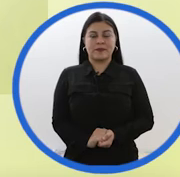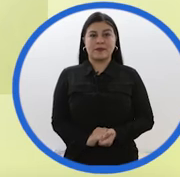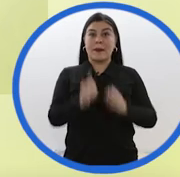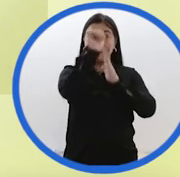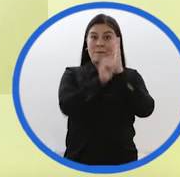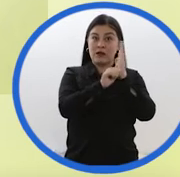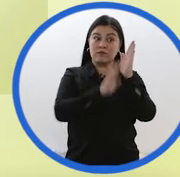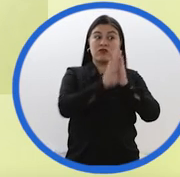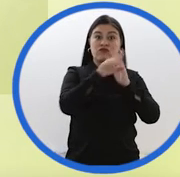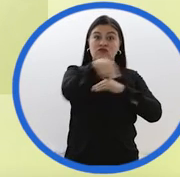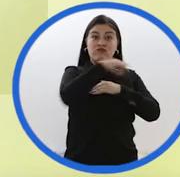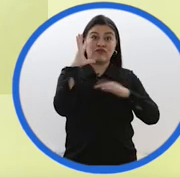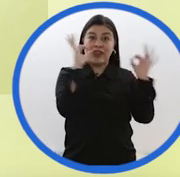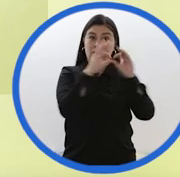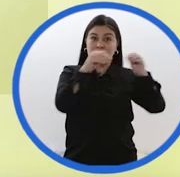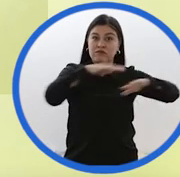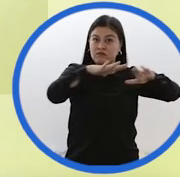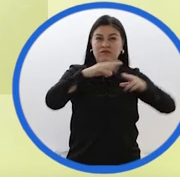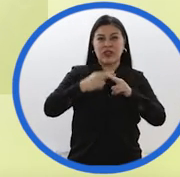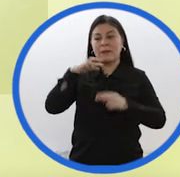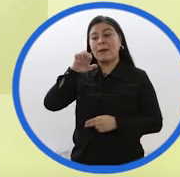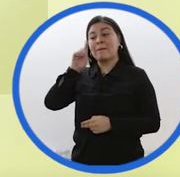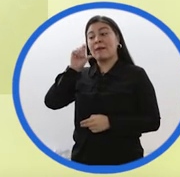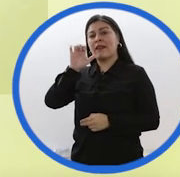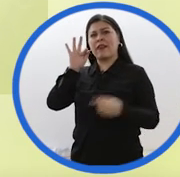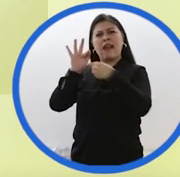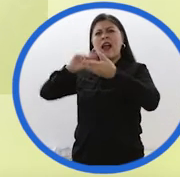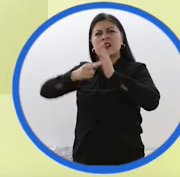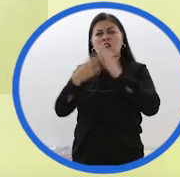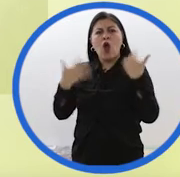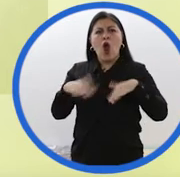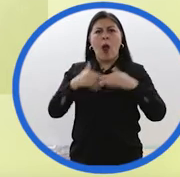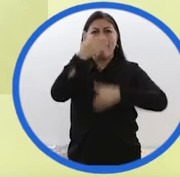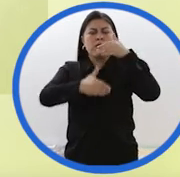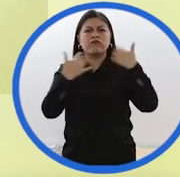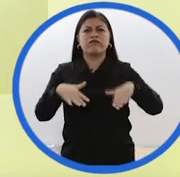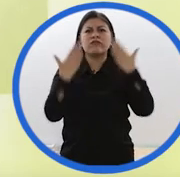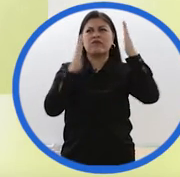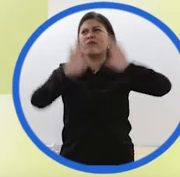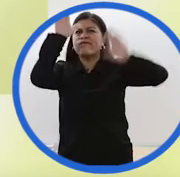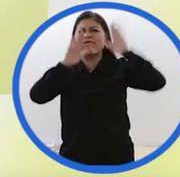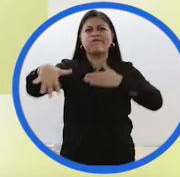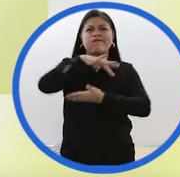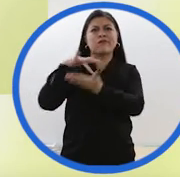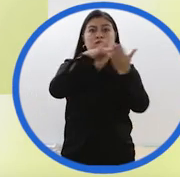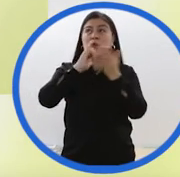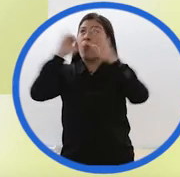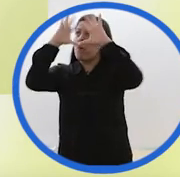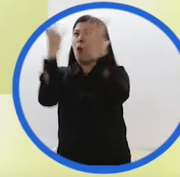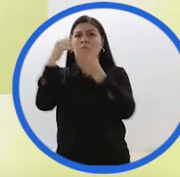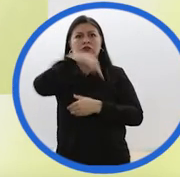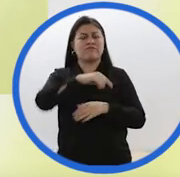Los programas de desarrollo con enfoque territorial PEDED son el proceso participativo más grande que se ha dado en el mundo.